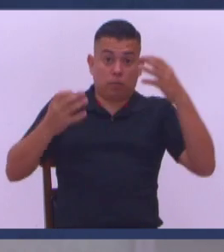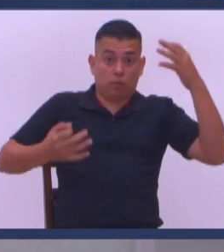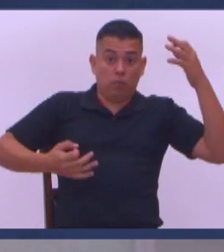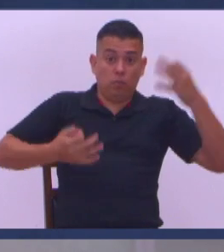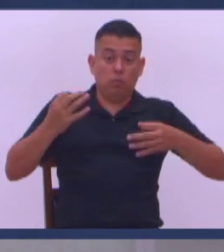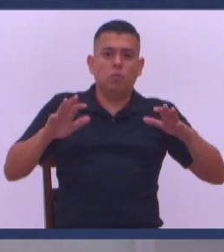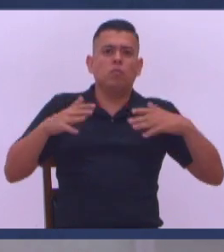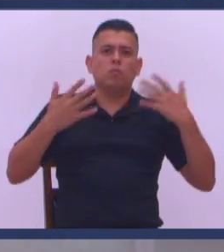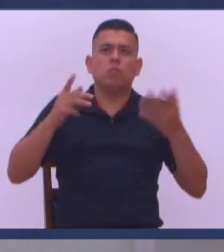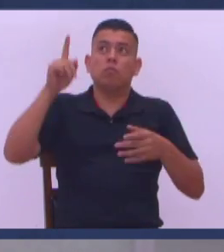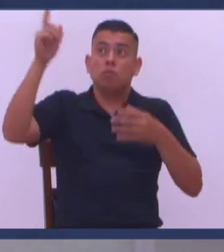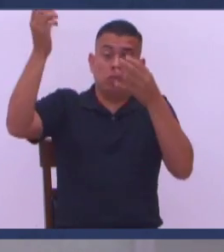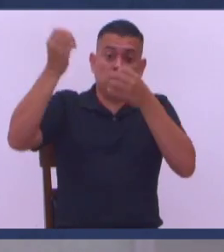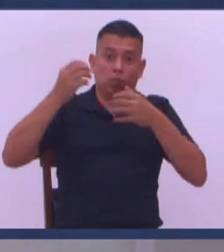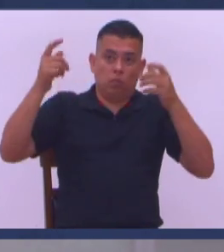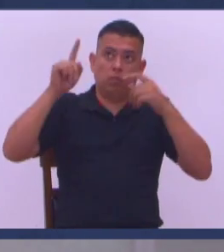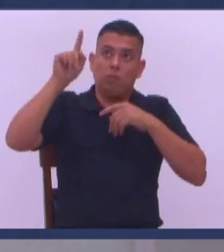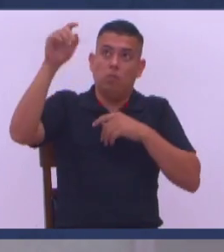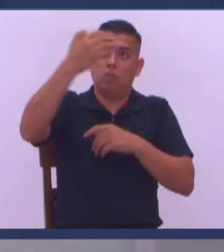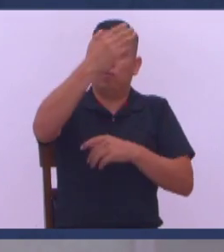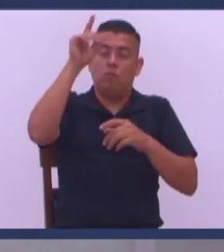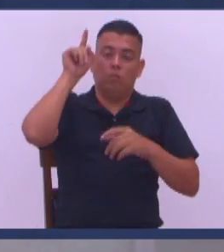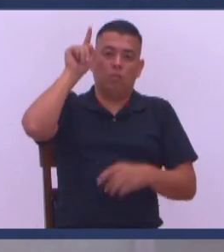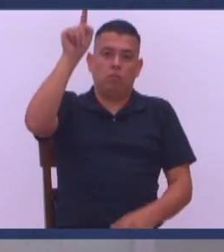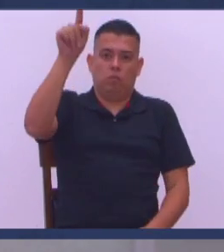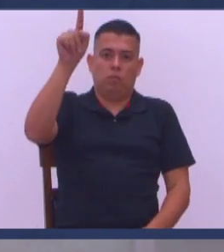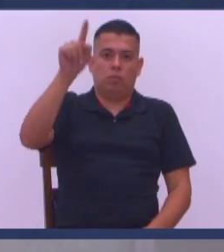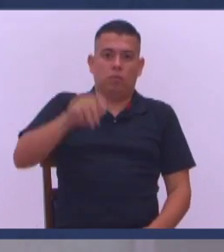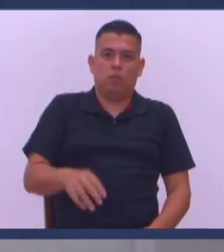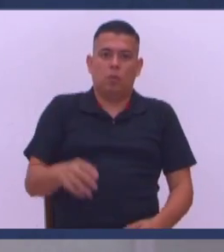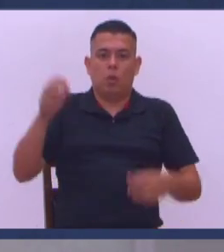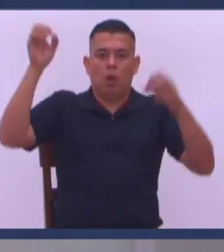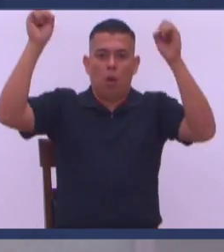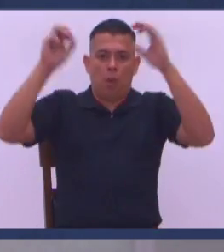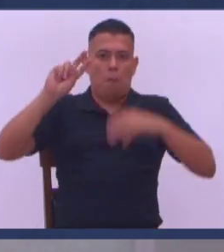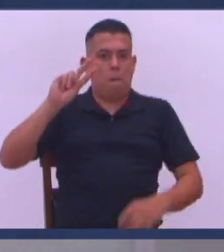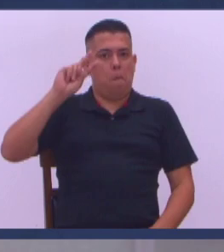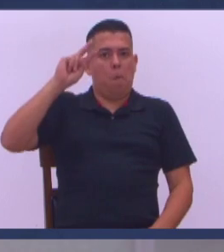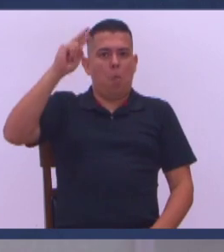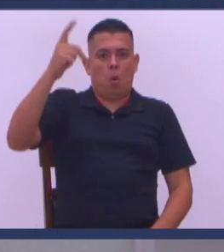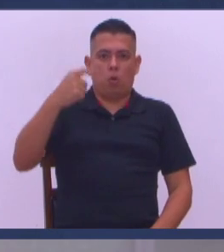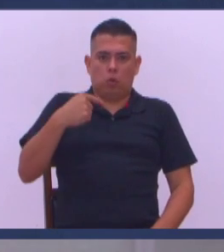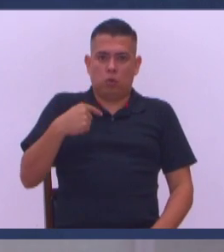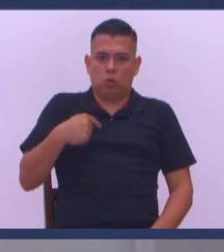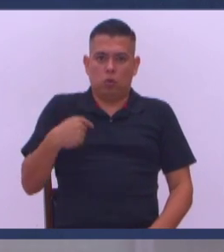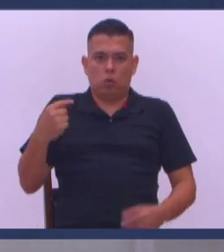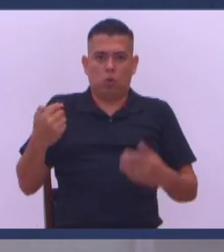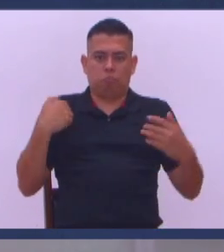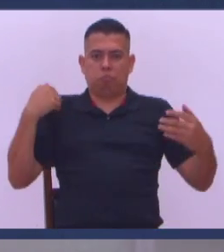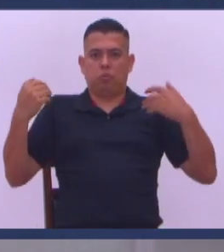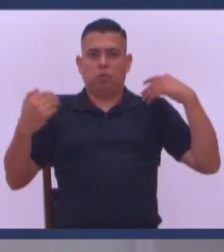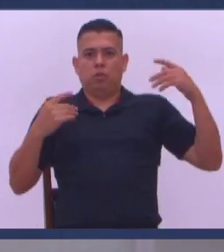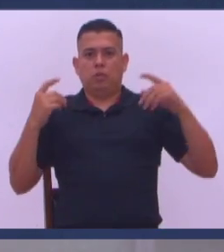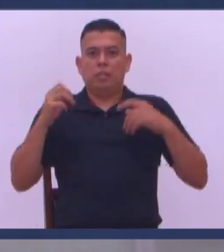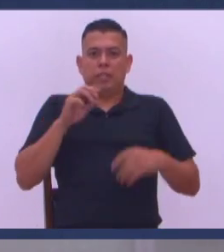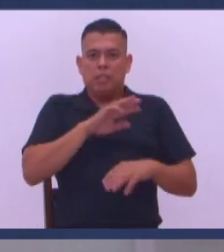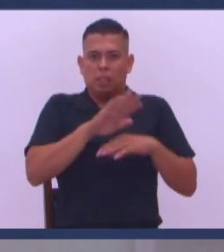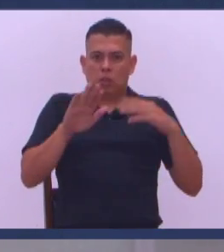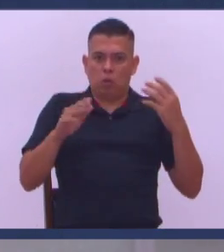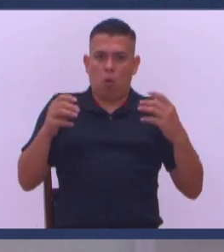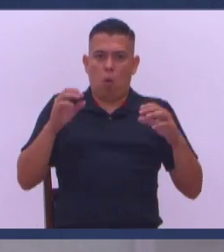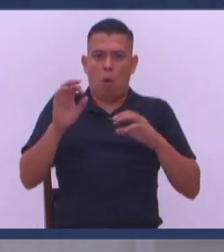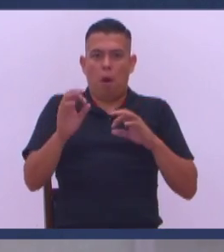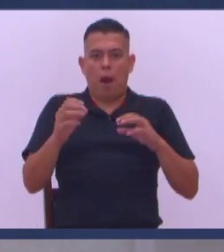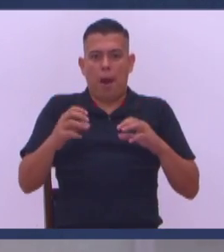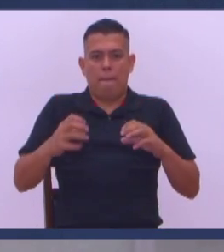Porque de ellos es el reino de los cielos Bienaventurados sois cuando por mi caso Os vituperen y nos persigan Y digan toda